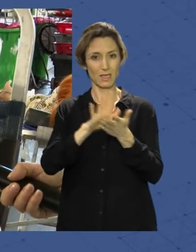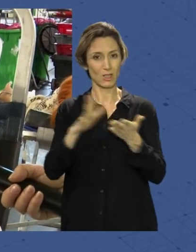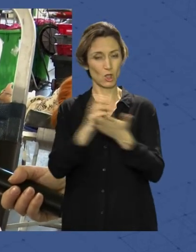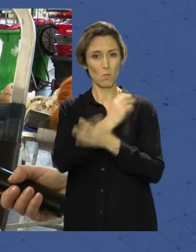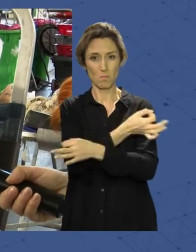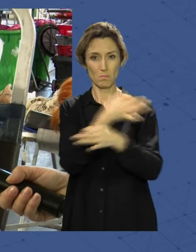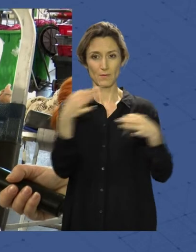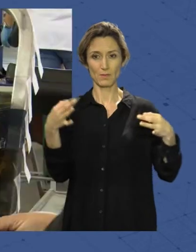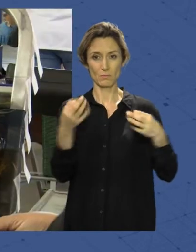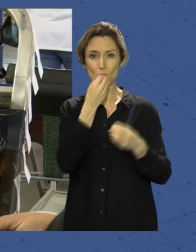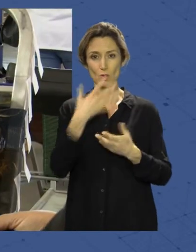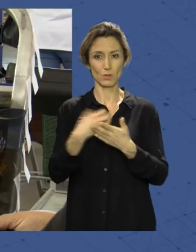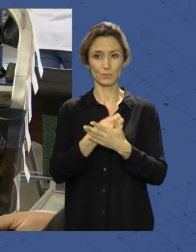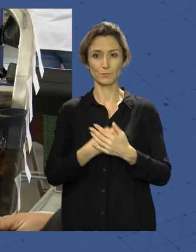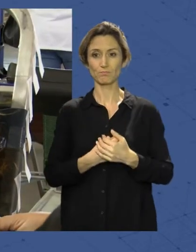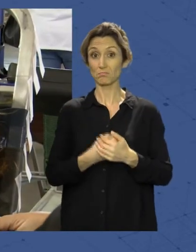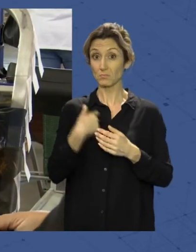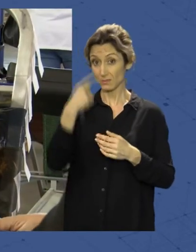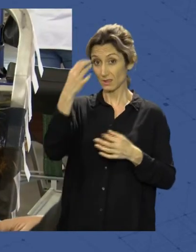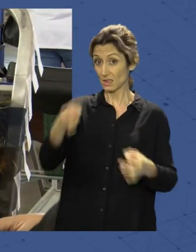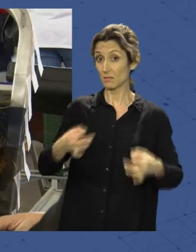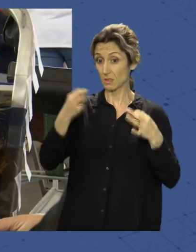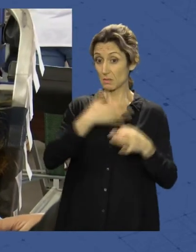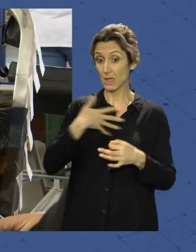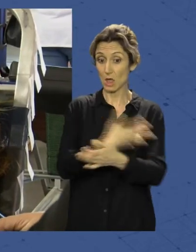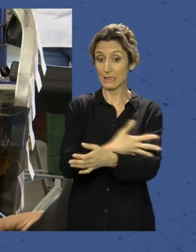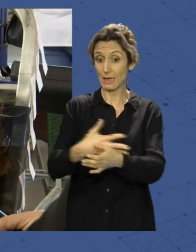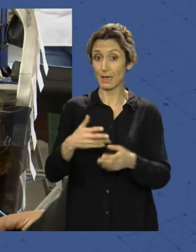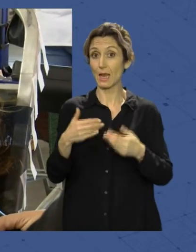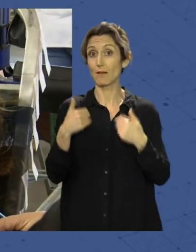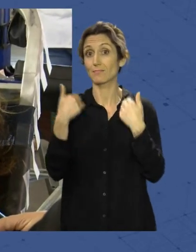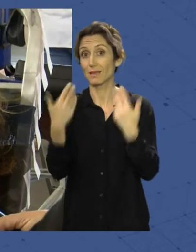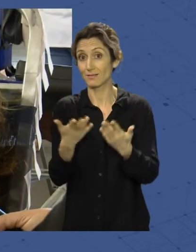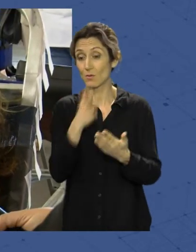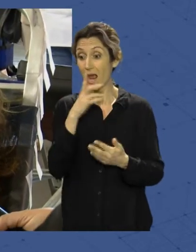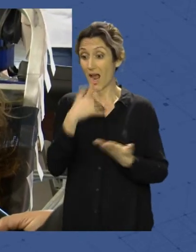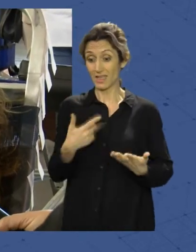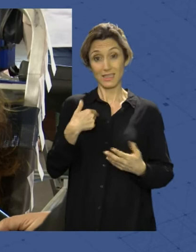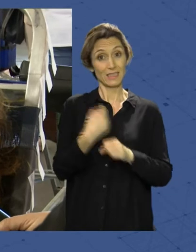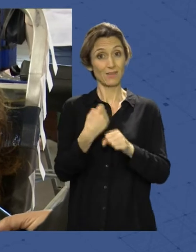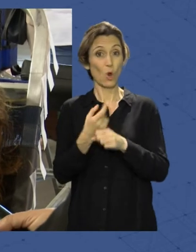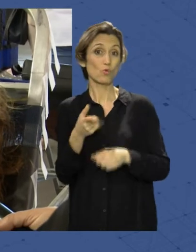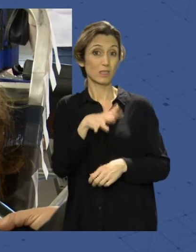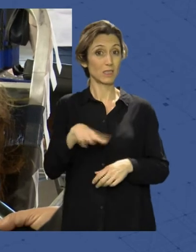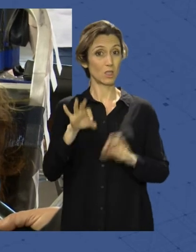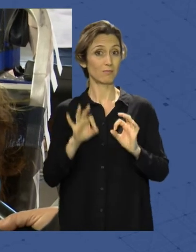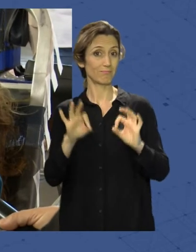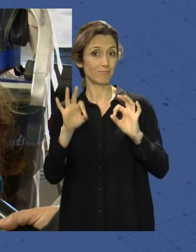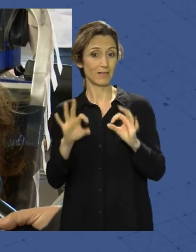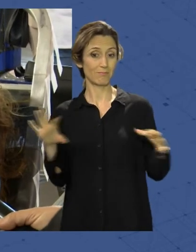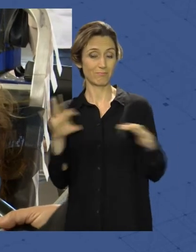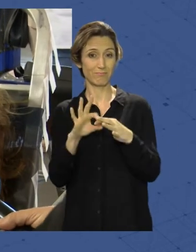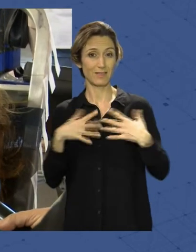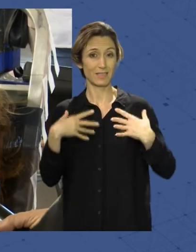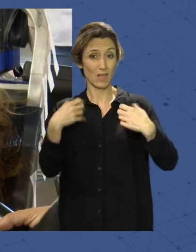que perfecto, todo muy bien. La verdad es que siempre había querido donar sangre y ahora, como trabajo en un sitio relativo con la